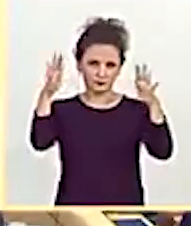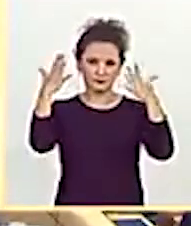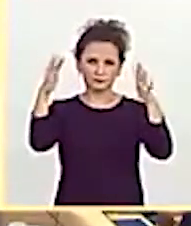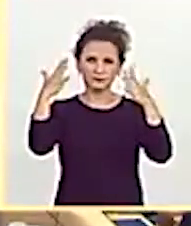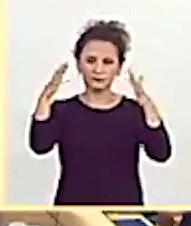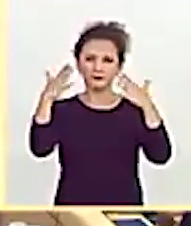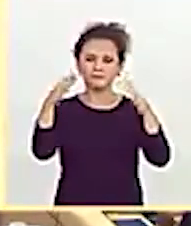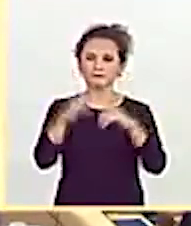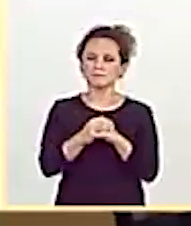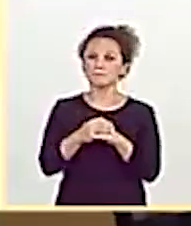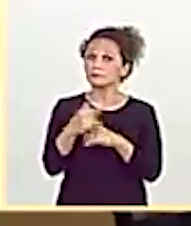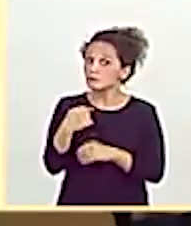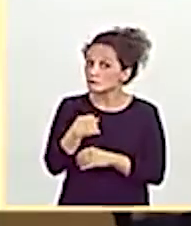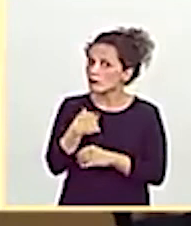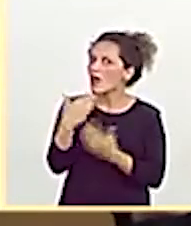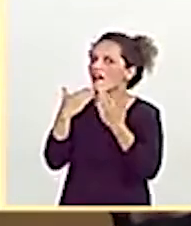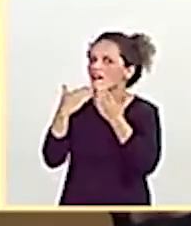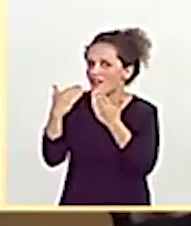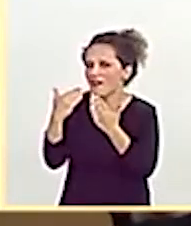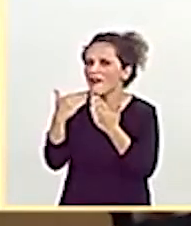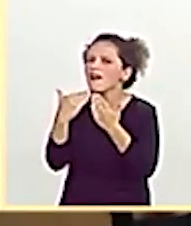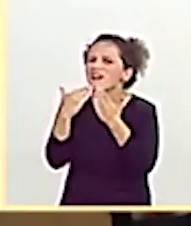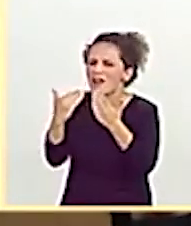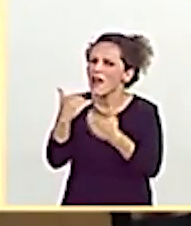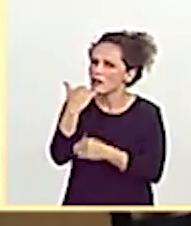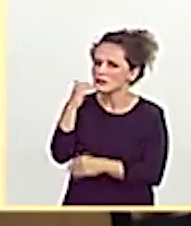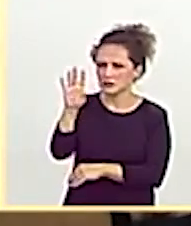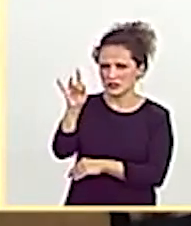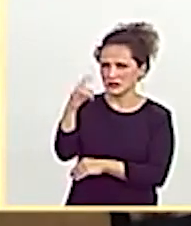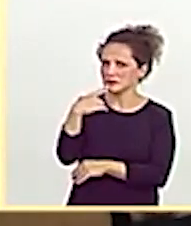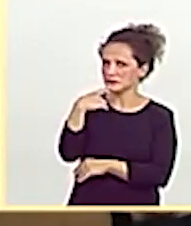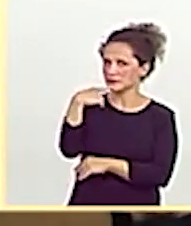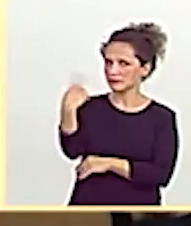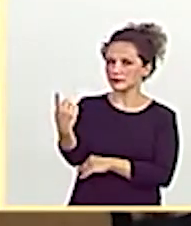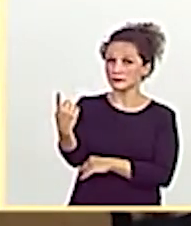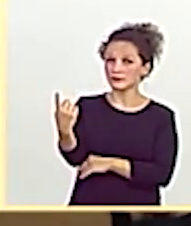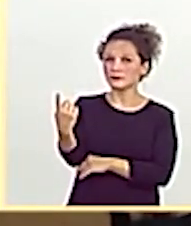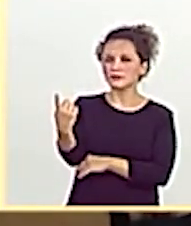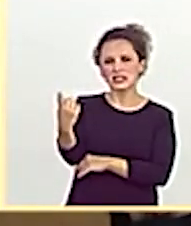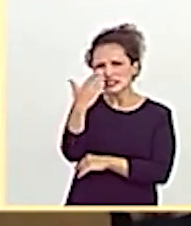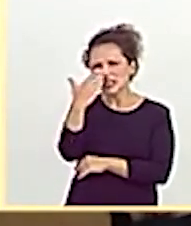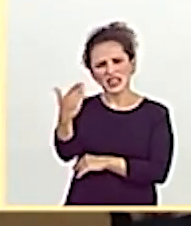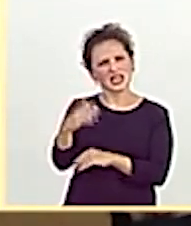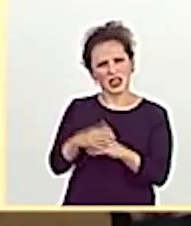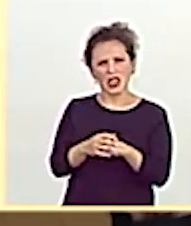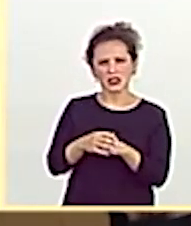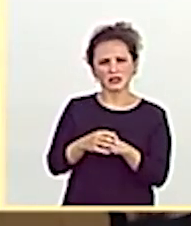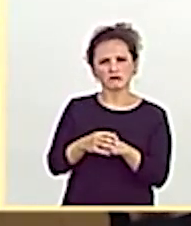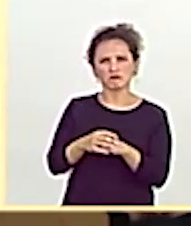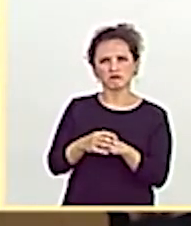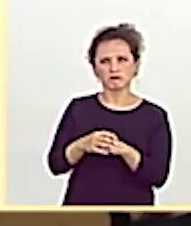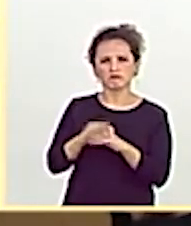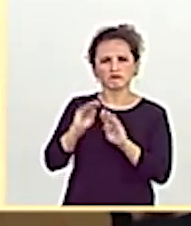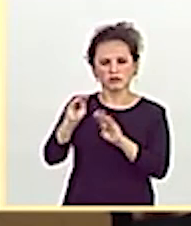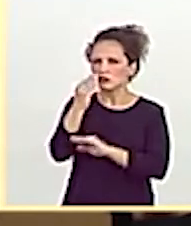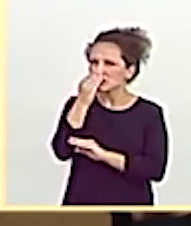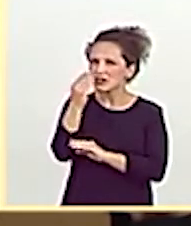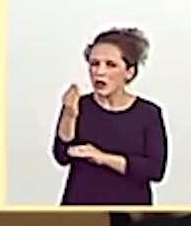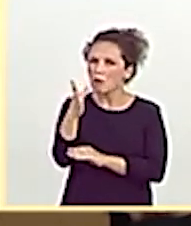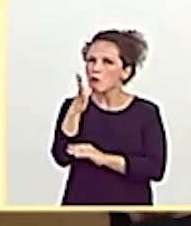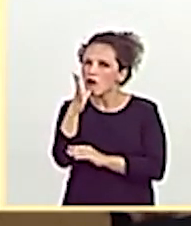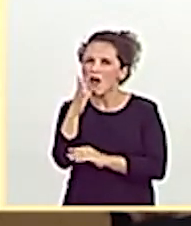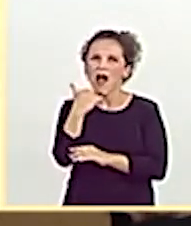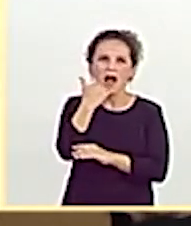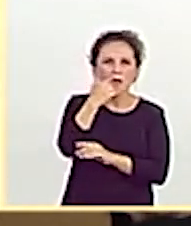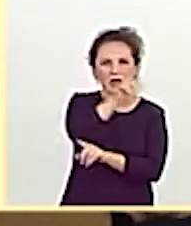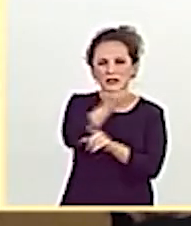Le agradezco algo, eso sí, señor senador, y es su sinceridad. Ustedes no engañan